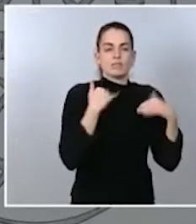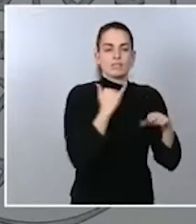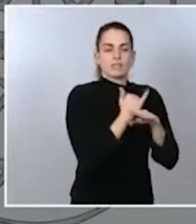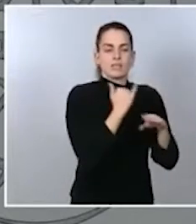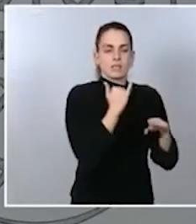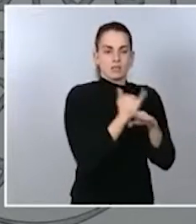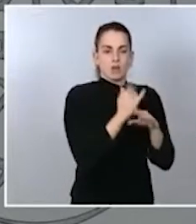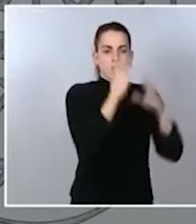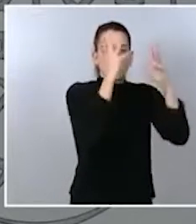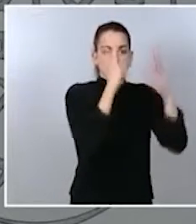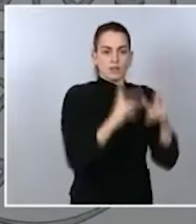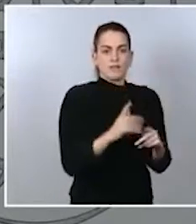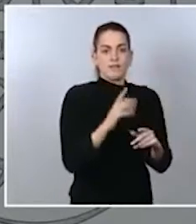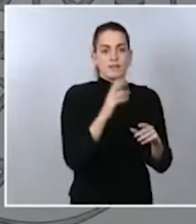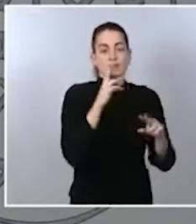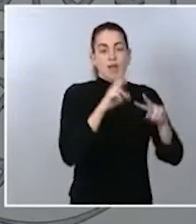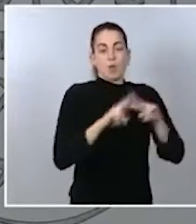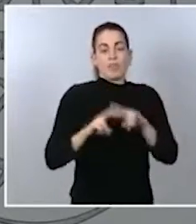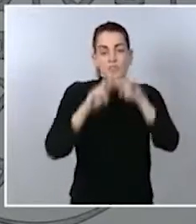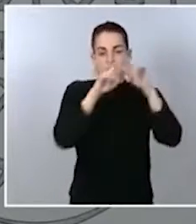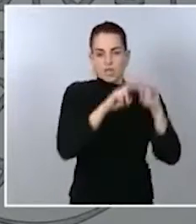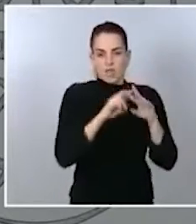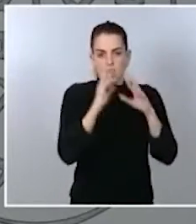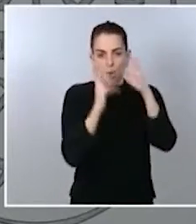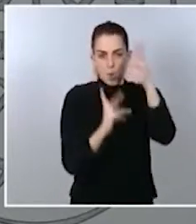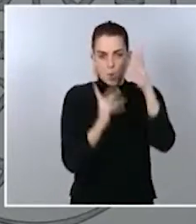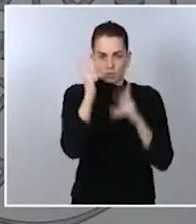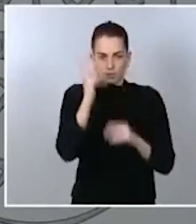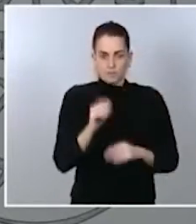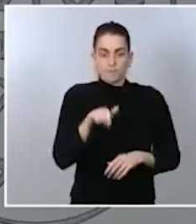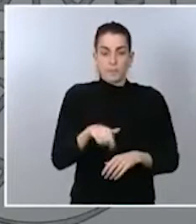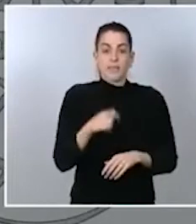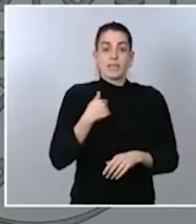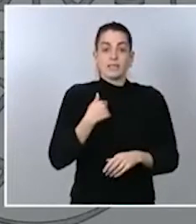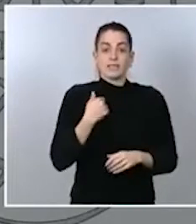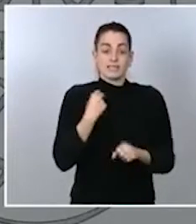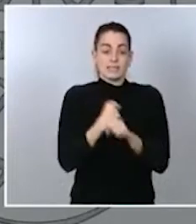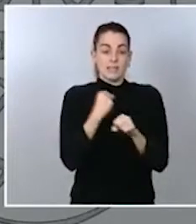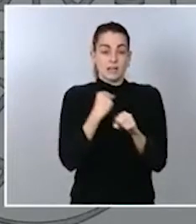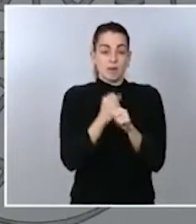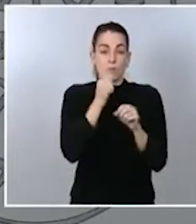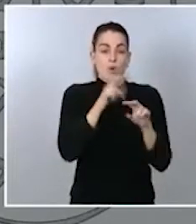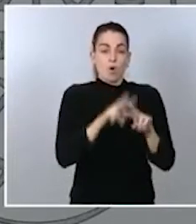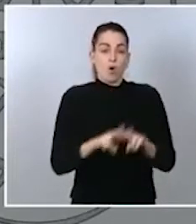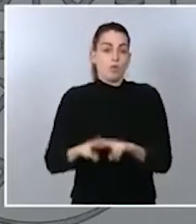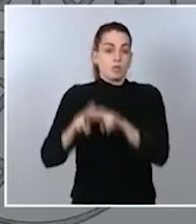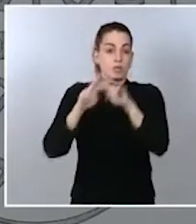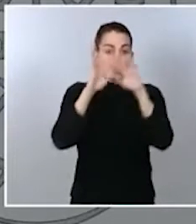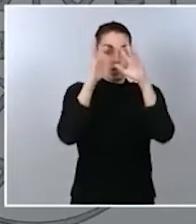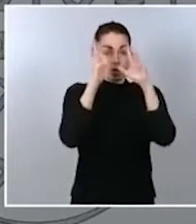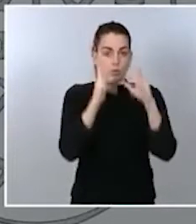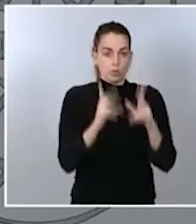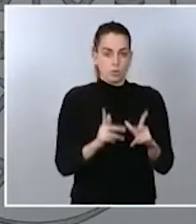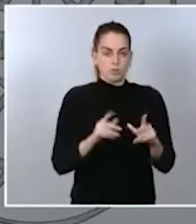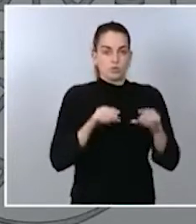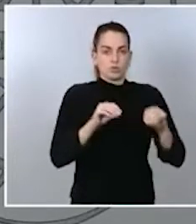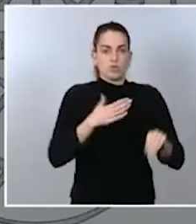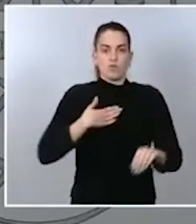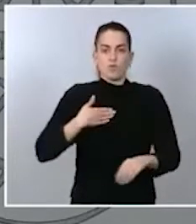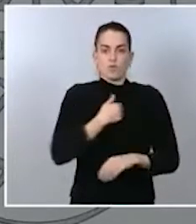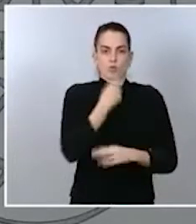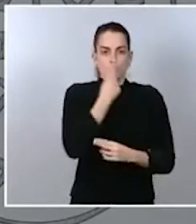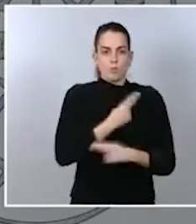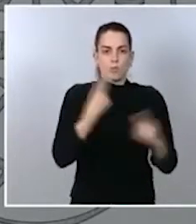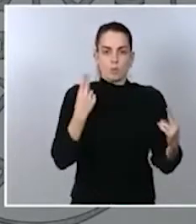de Cuenta. Les recuerdo que esta actividad de Auditoría de Cuenta cumple una importantísima función pública y,